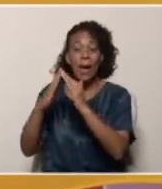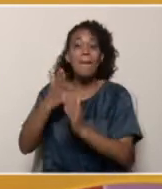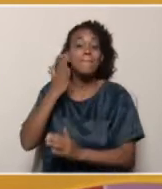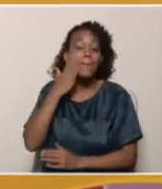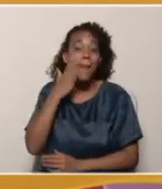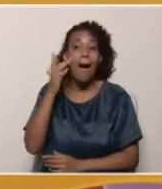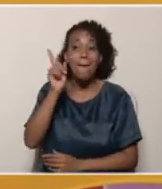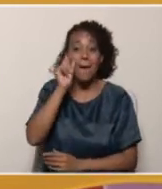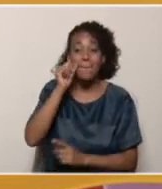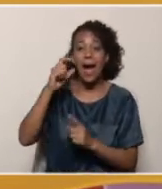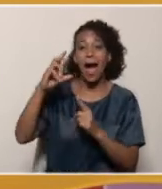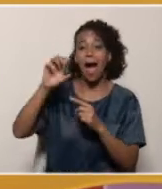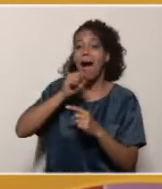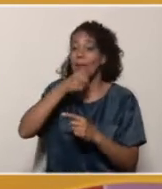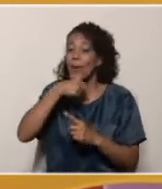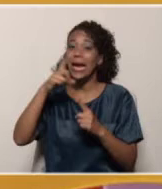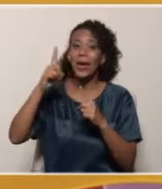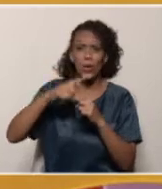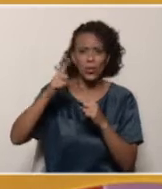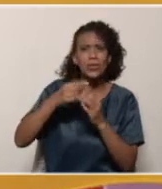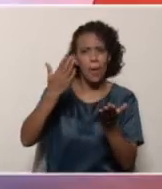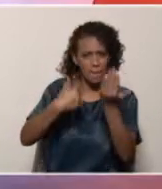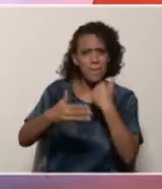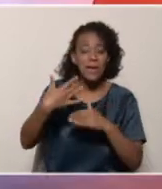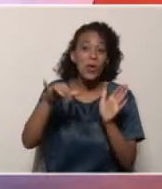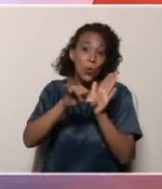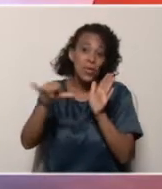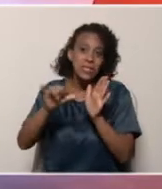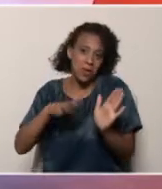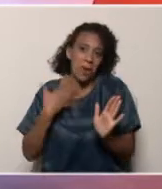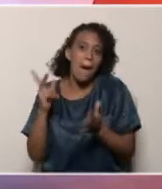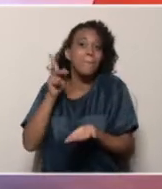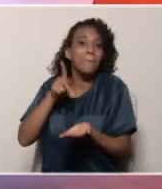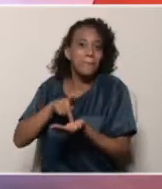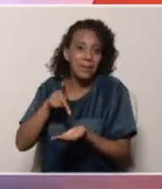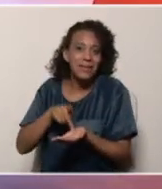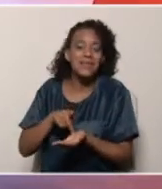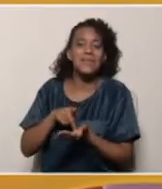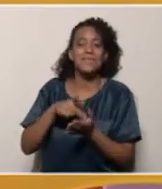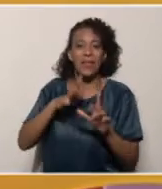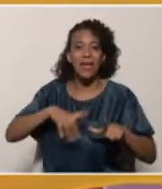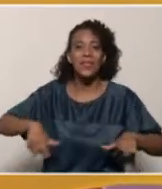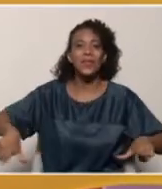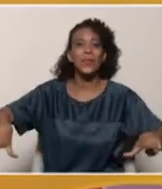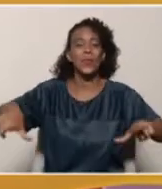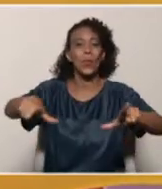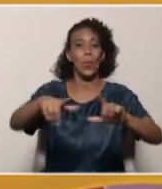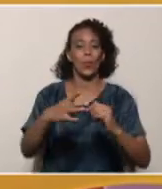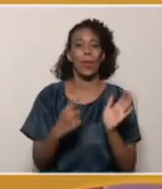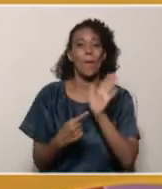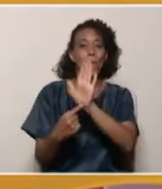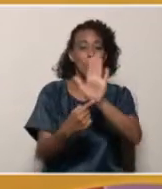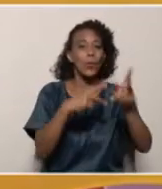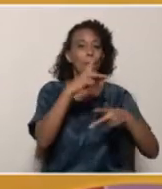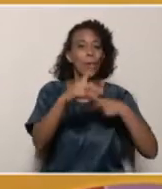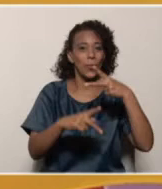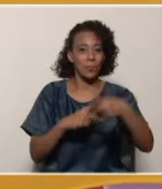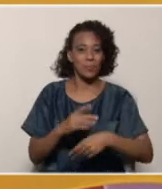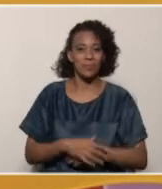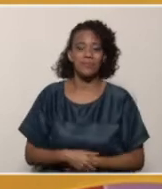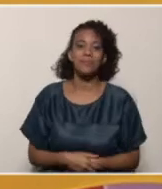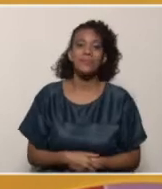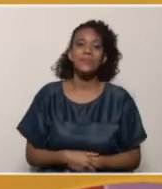papá, mamá, abuelos, tíos y, ¿por qué no?, los vecinos también que forman parte de todas estas muestras productivas.